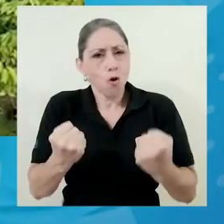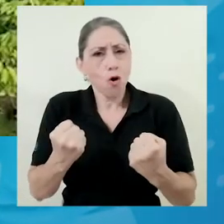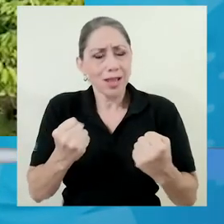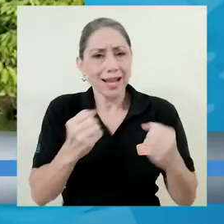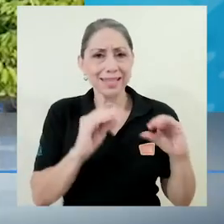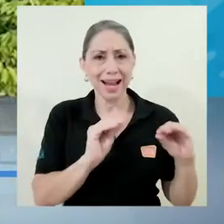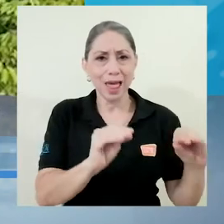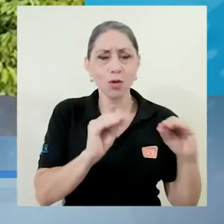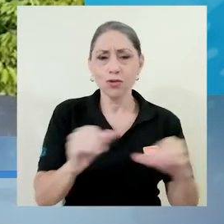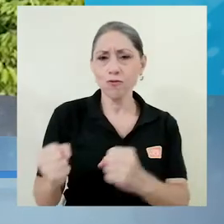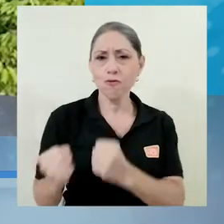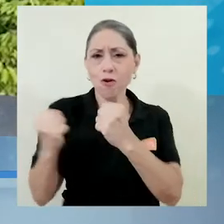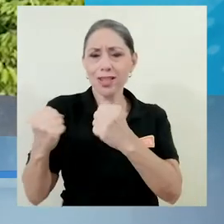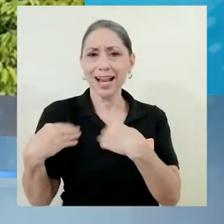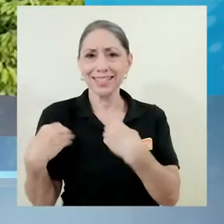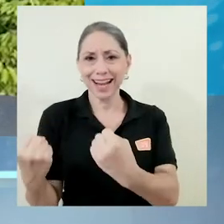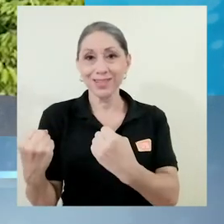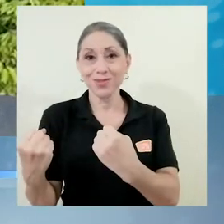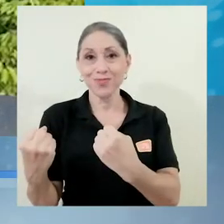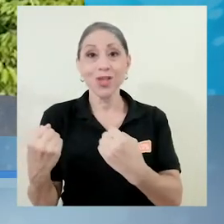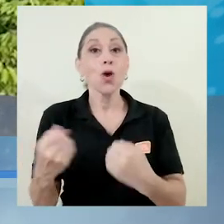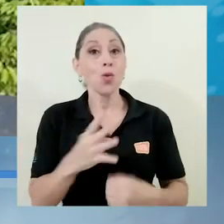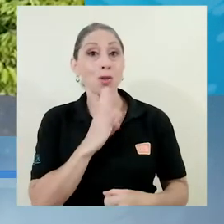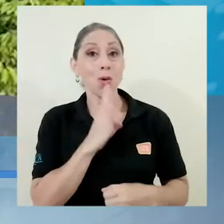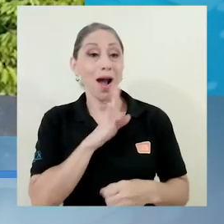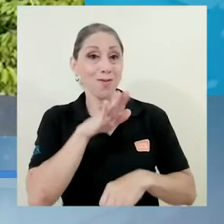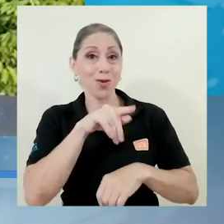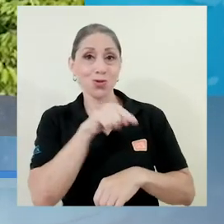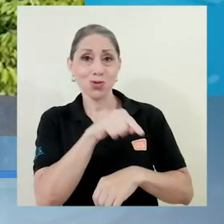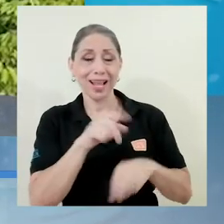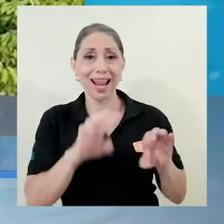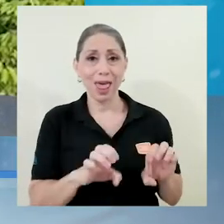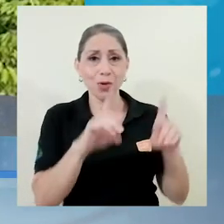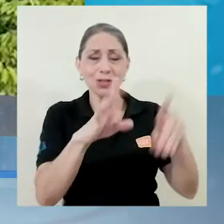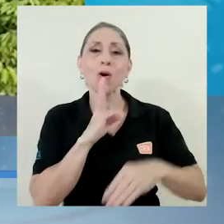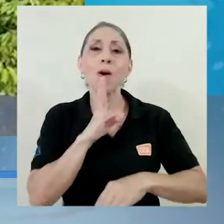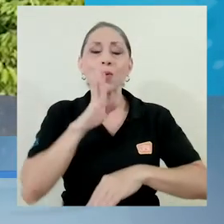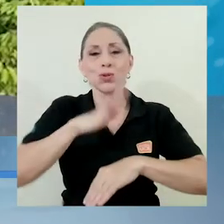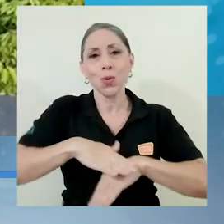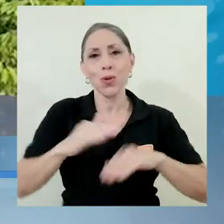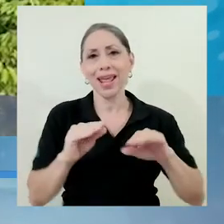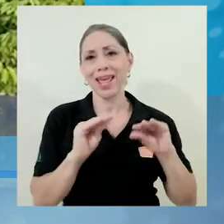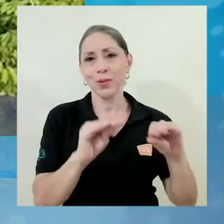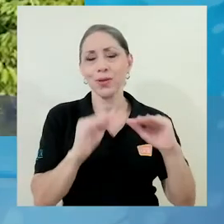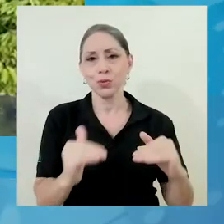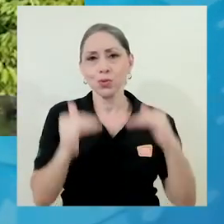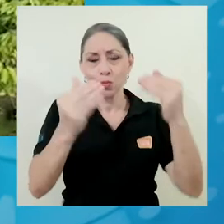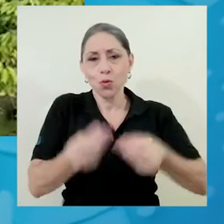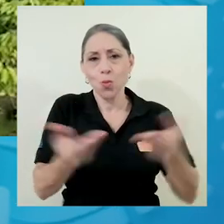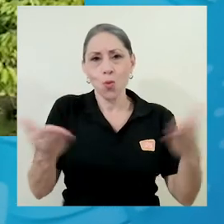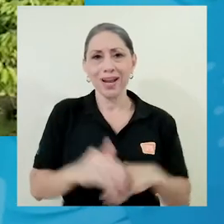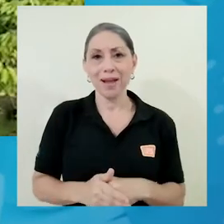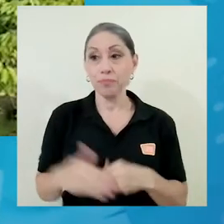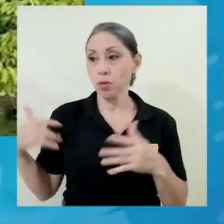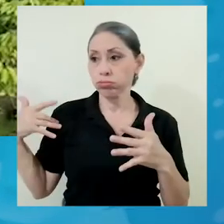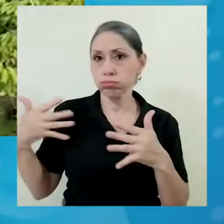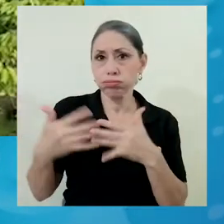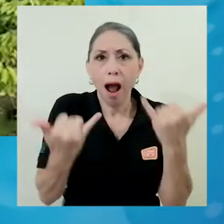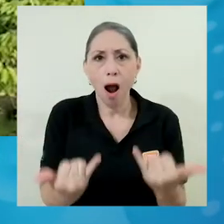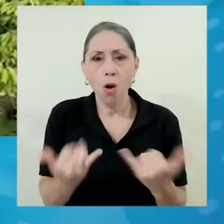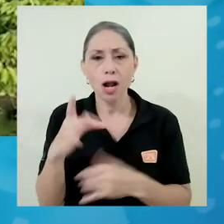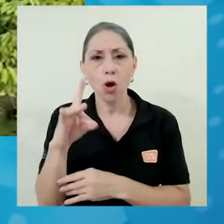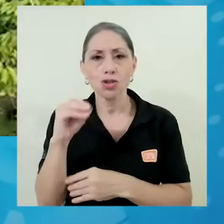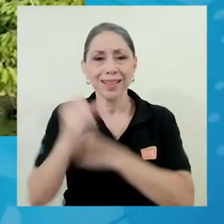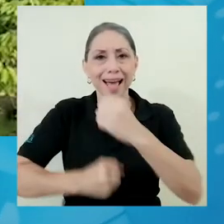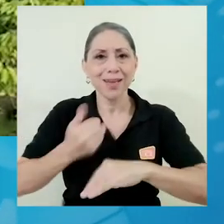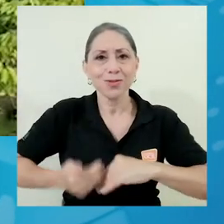la educación y por otro lado de la salud. Y cuando hablo de educación hablo específicamente de educación superior pública. Ochenta años después la Universidad de